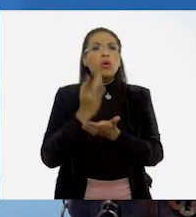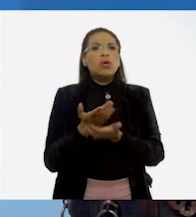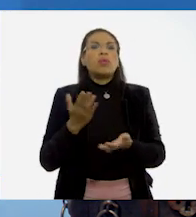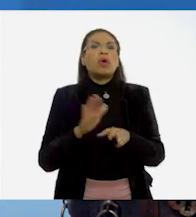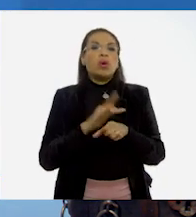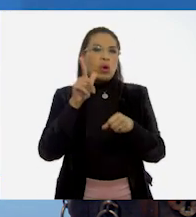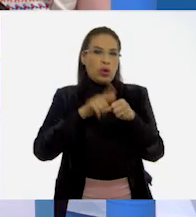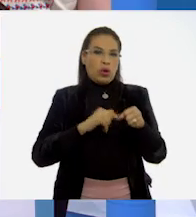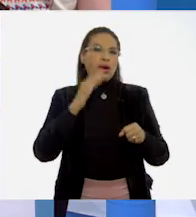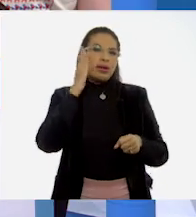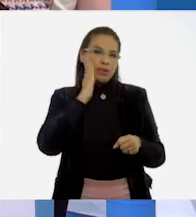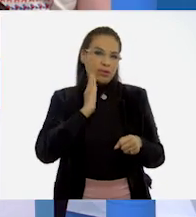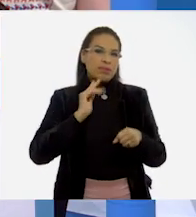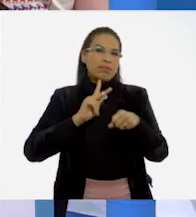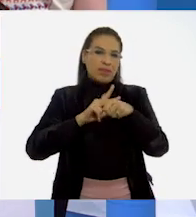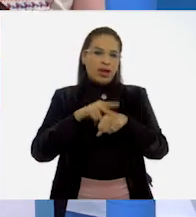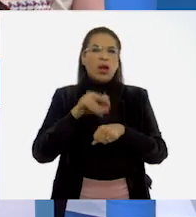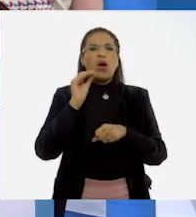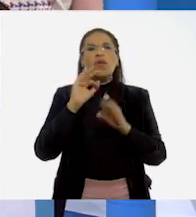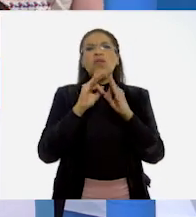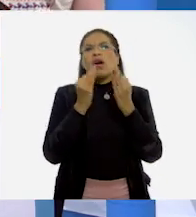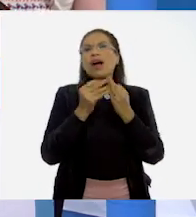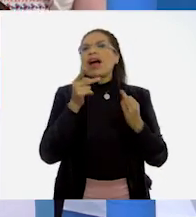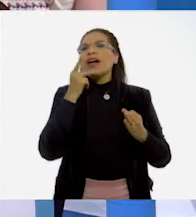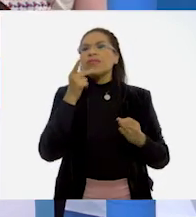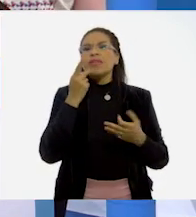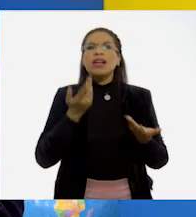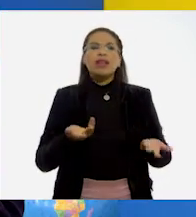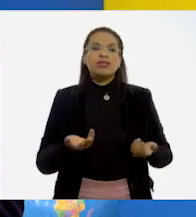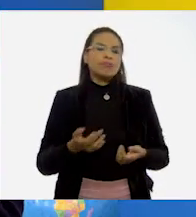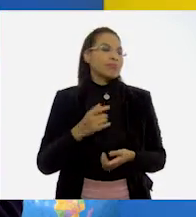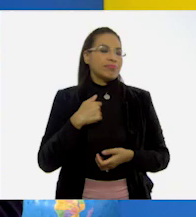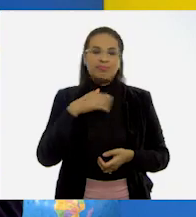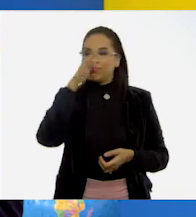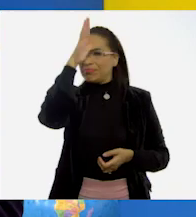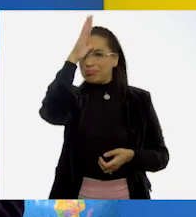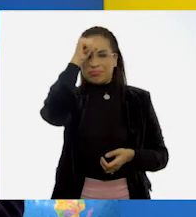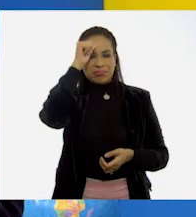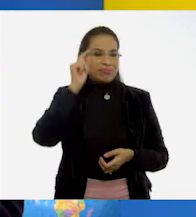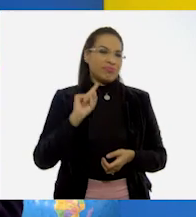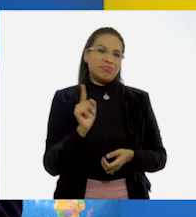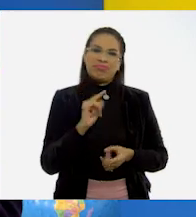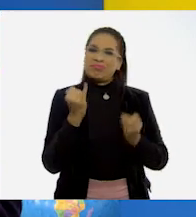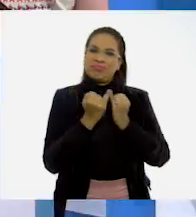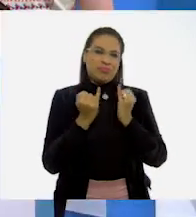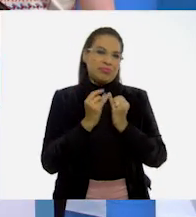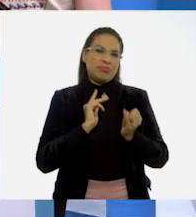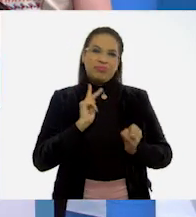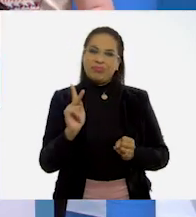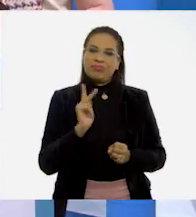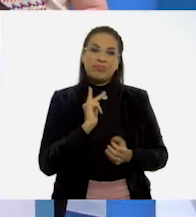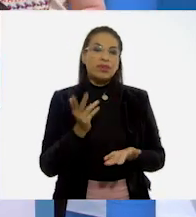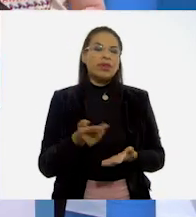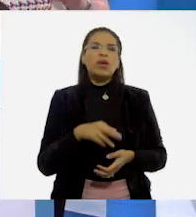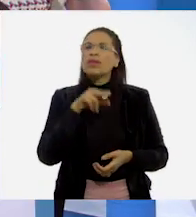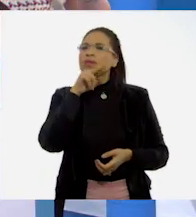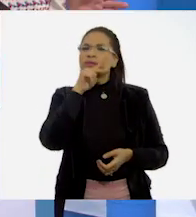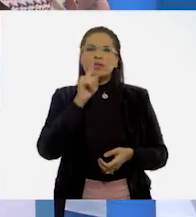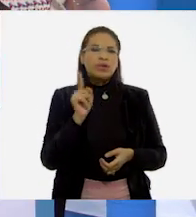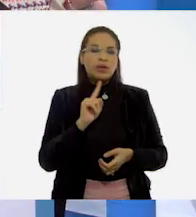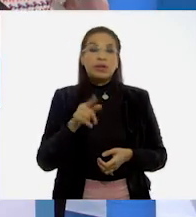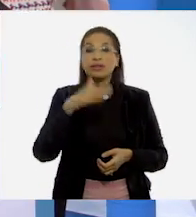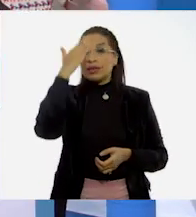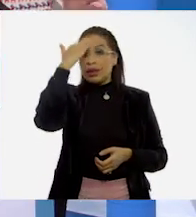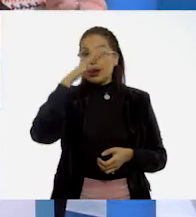por su color de piel o por su forma de hablar. Sí, tampoco. No estoy de acuerdo. No. Pero no se preocupen.